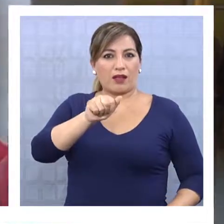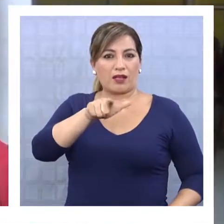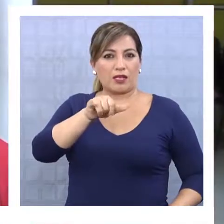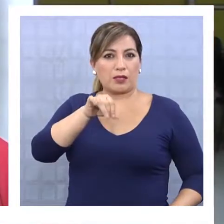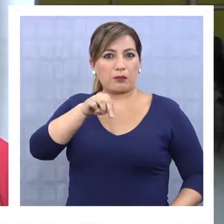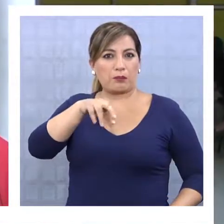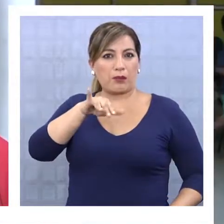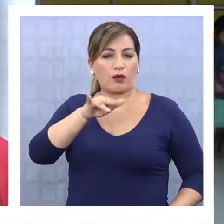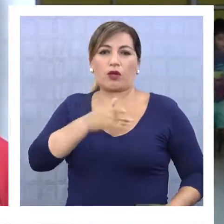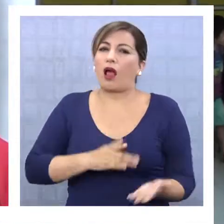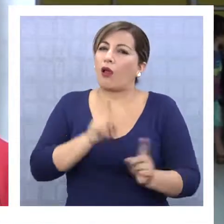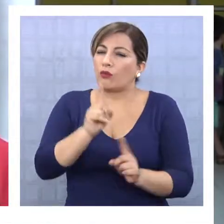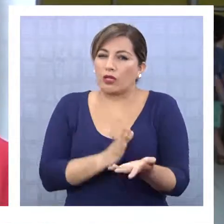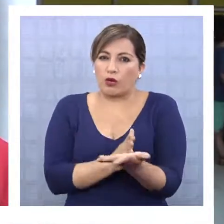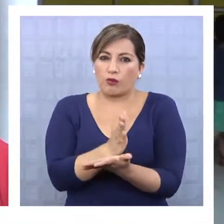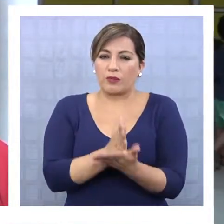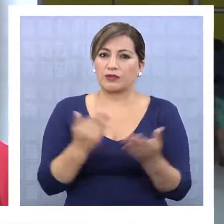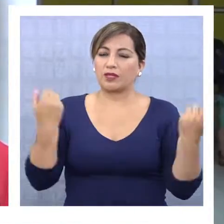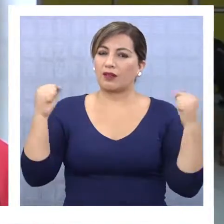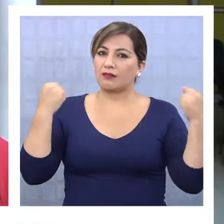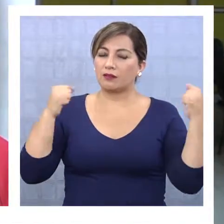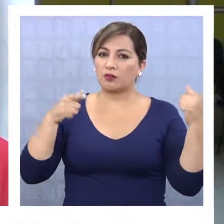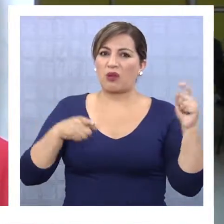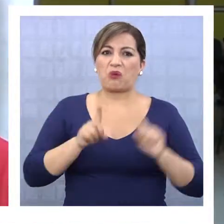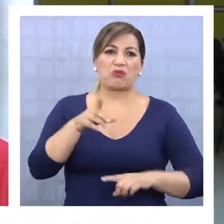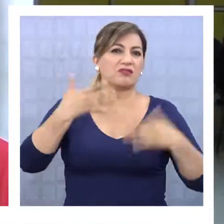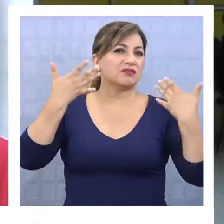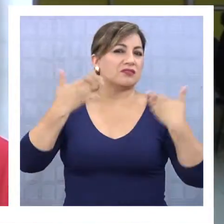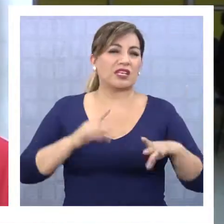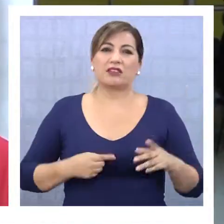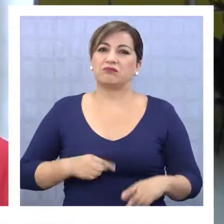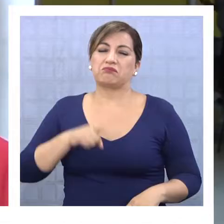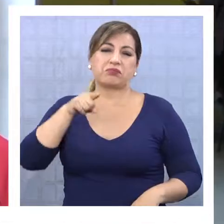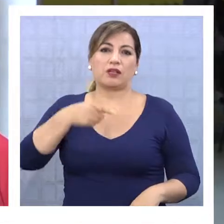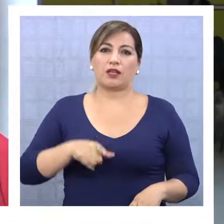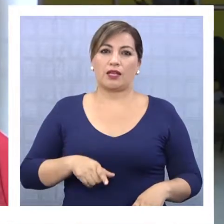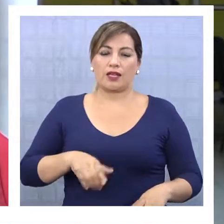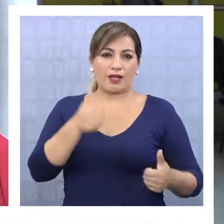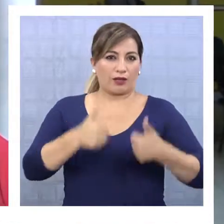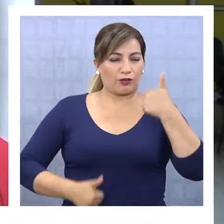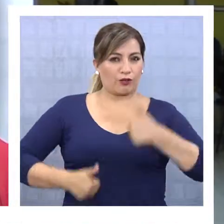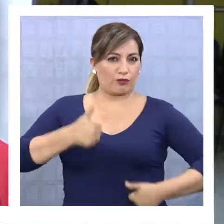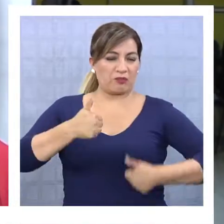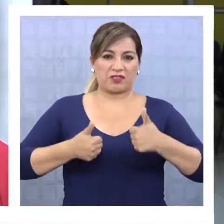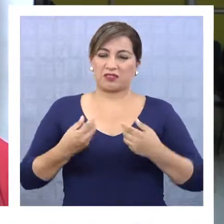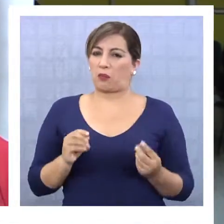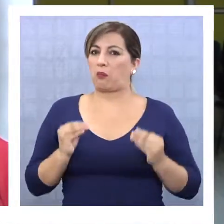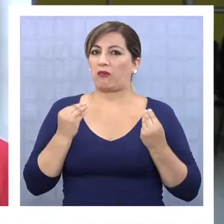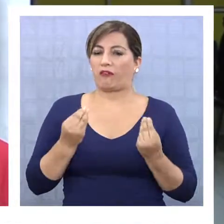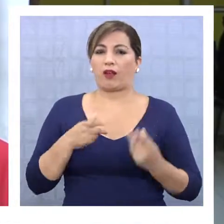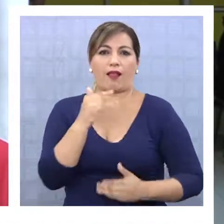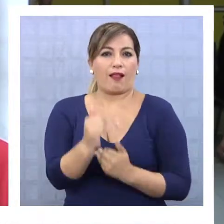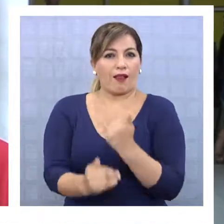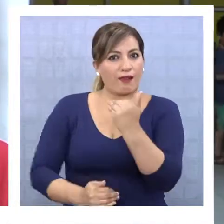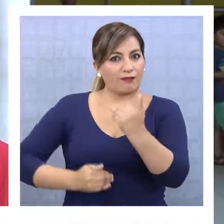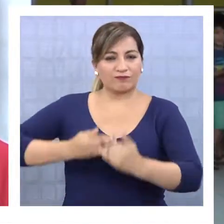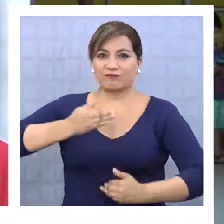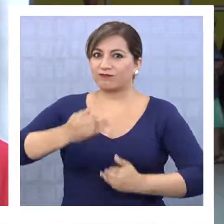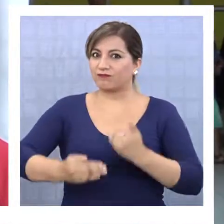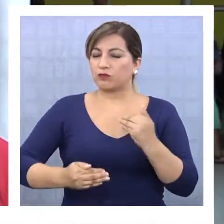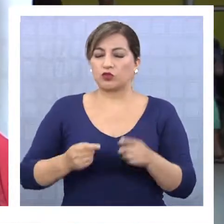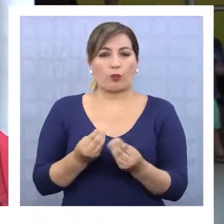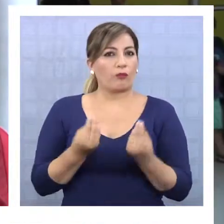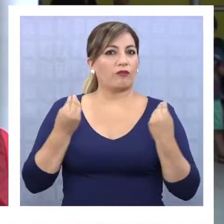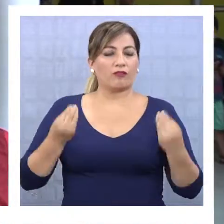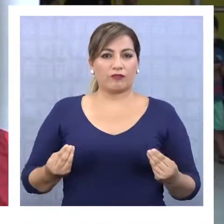muchachos que ya están formándose, iniciándose en el deporte, y otros que ya están teniendo resultados a nivel competitivo. Bueno, el avance ha